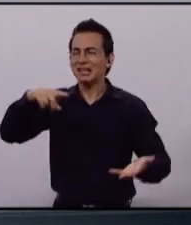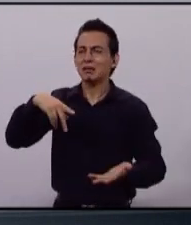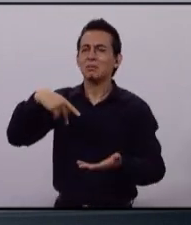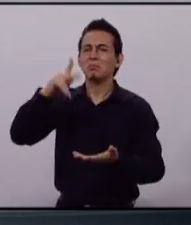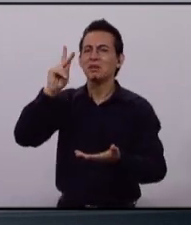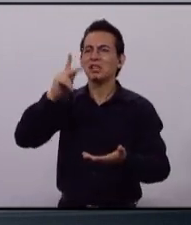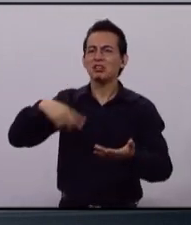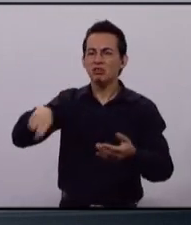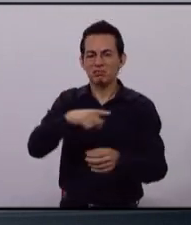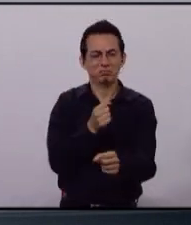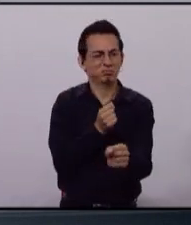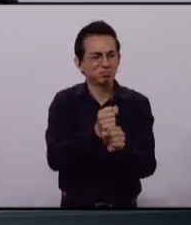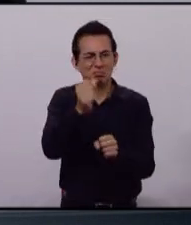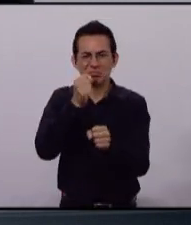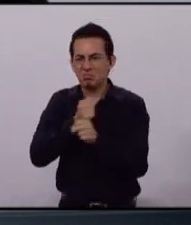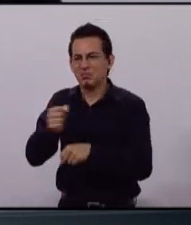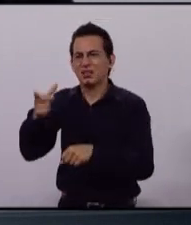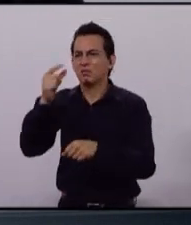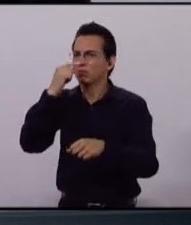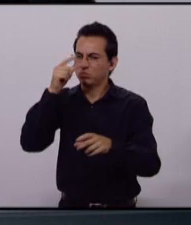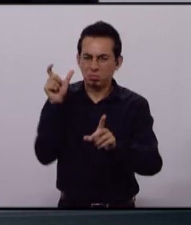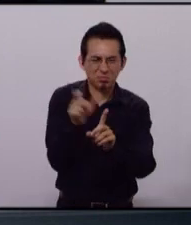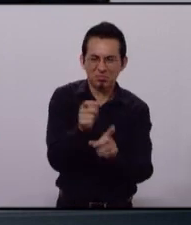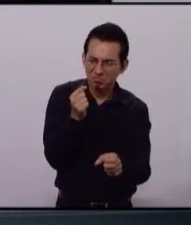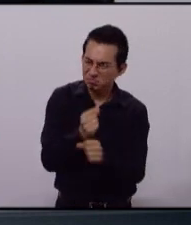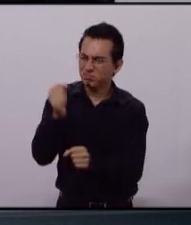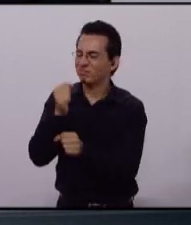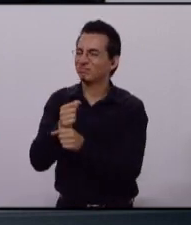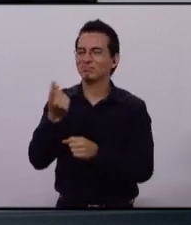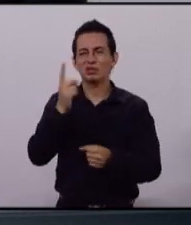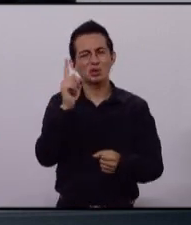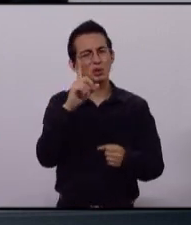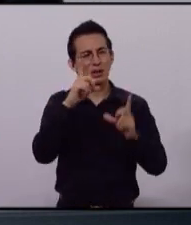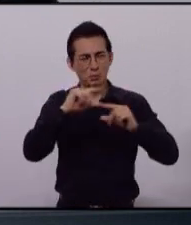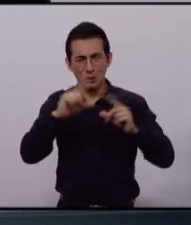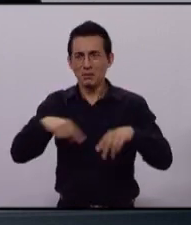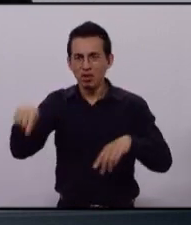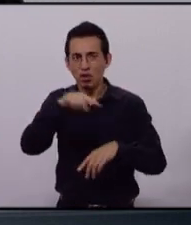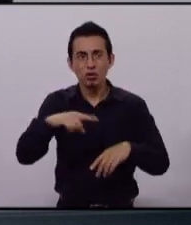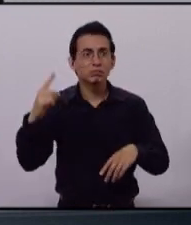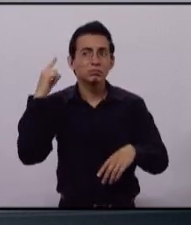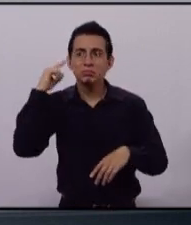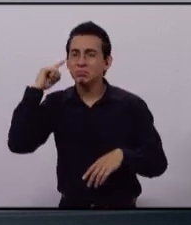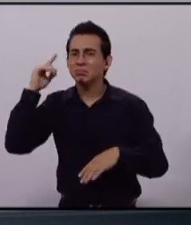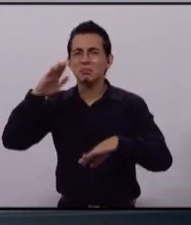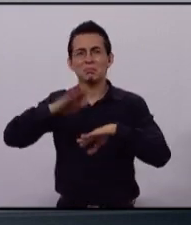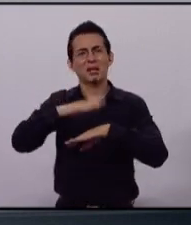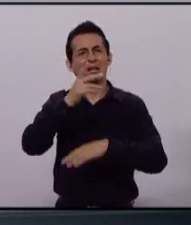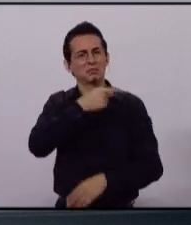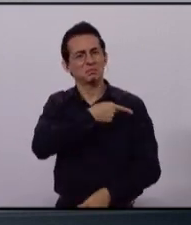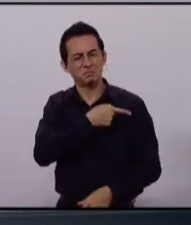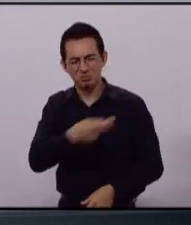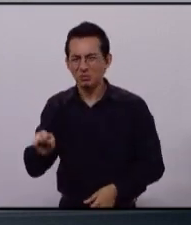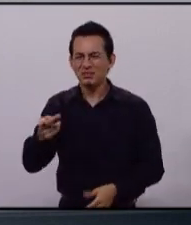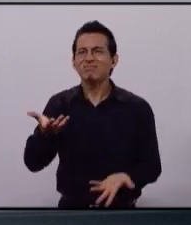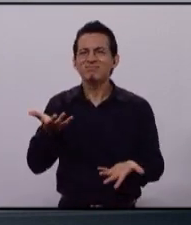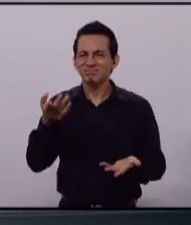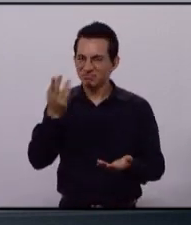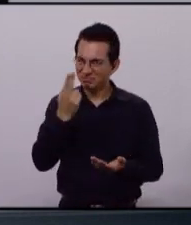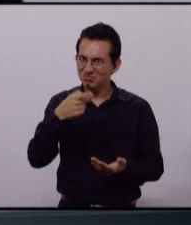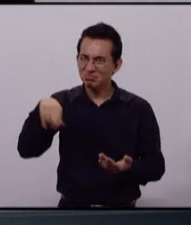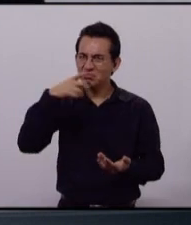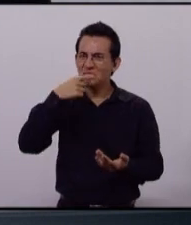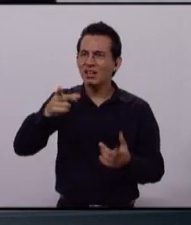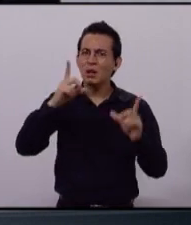a macanazos y no a los verdaderos delincuentes. Zapopan es el municipio con más pobreza en toda la ciudad y ¿cómo puede ser esto? ¿Que no es Zapopan el